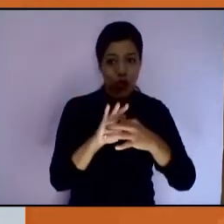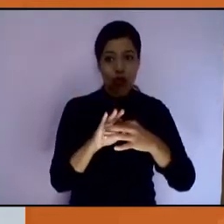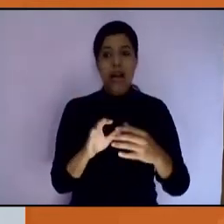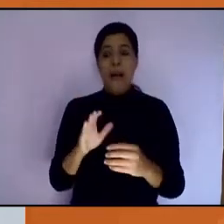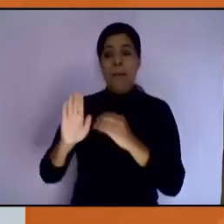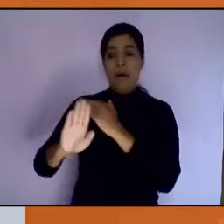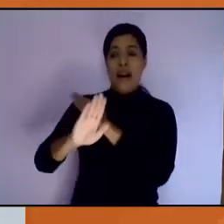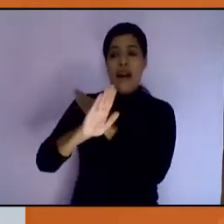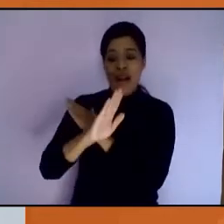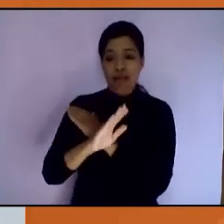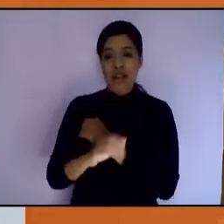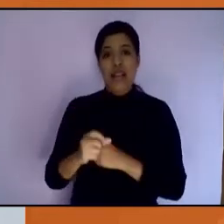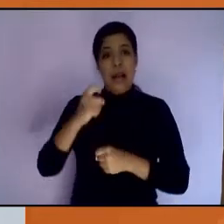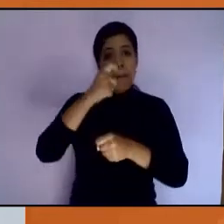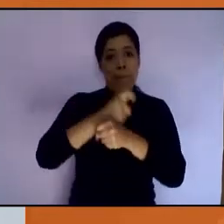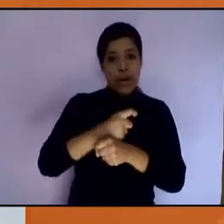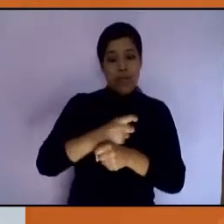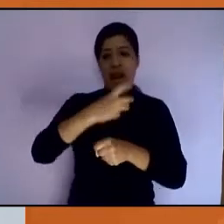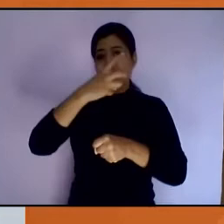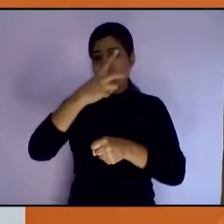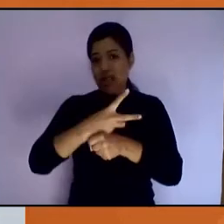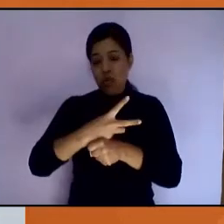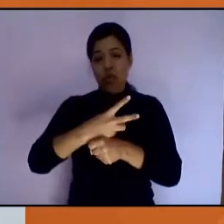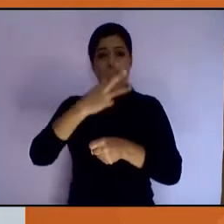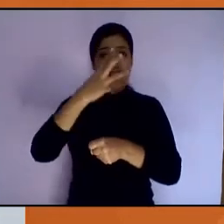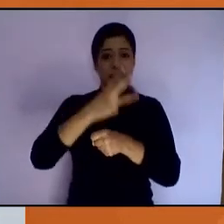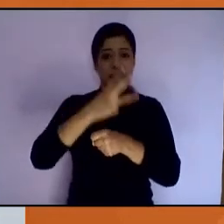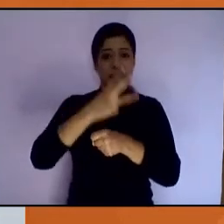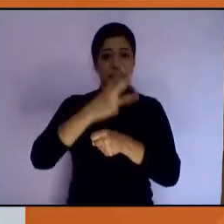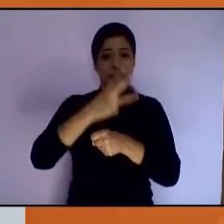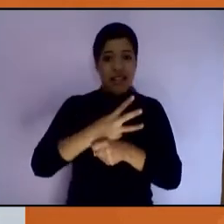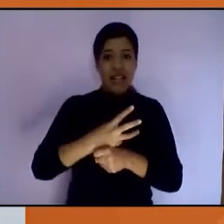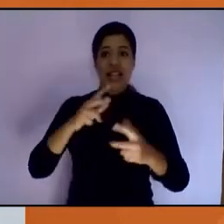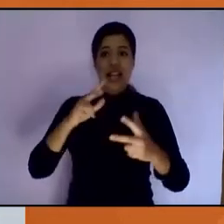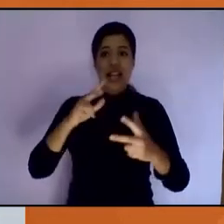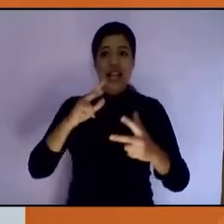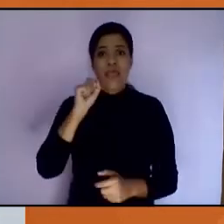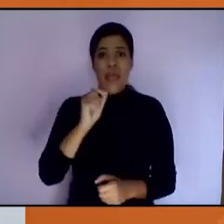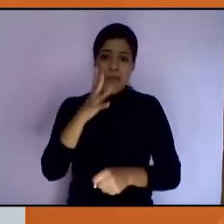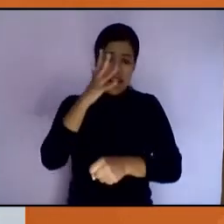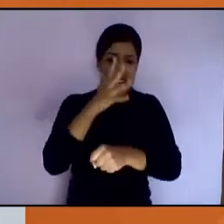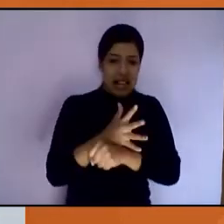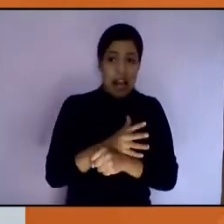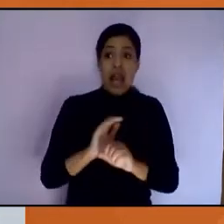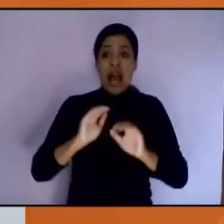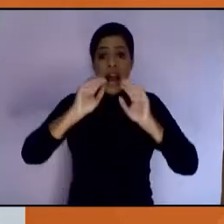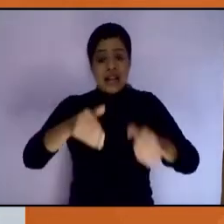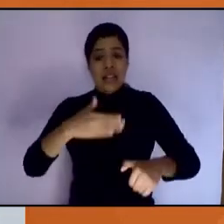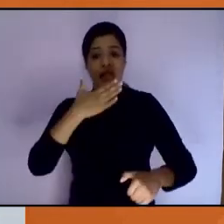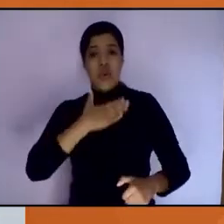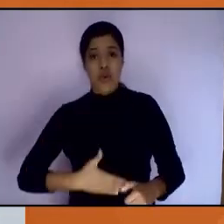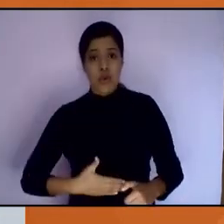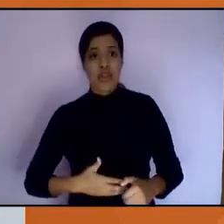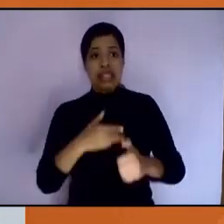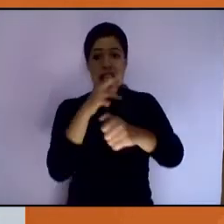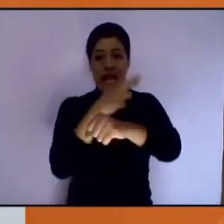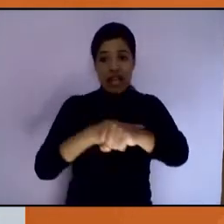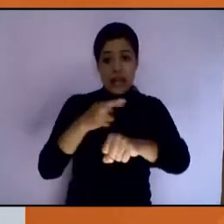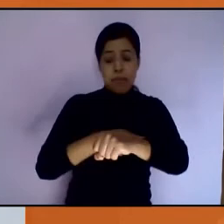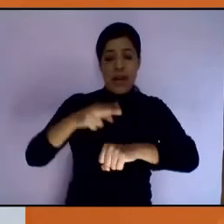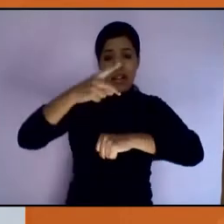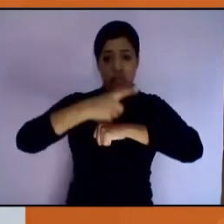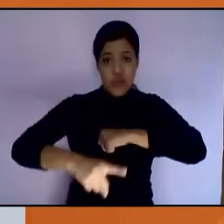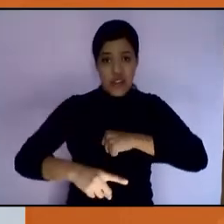prevención primaria, secundaria y terciaria de las violencias, así como la sanción, acceso a la justicia, hasta la reparación del daño.